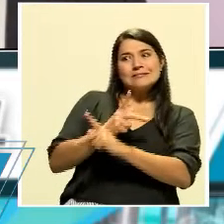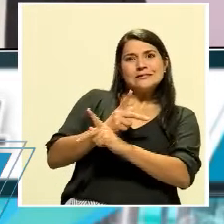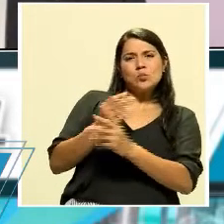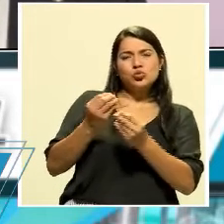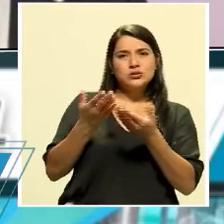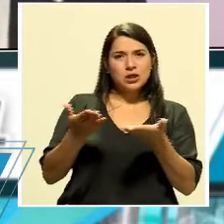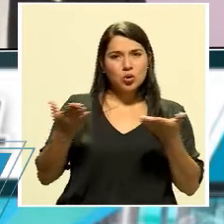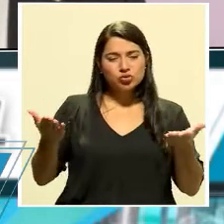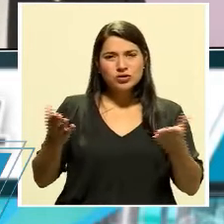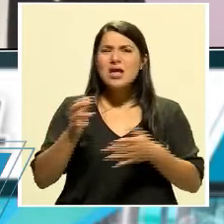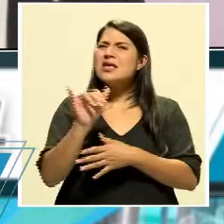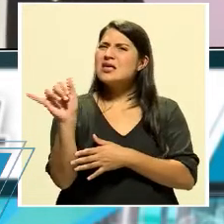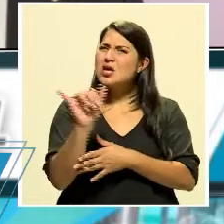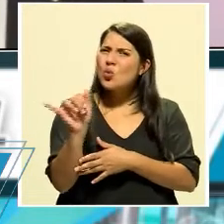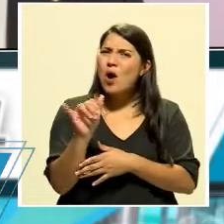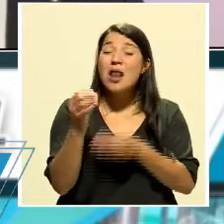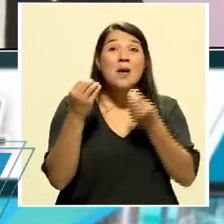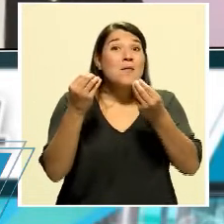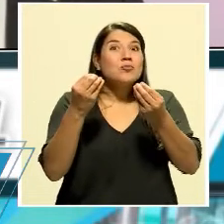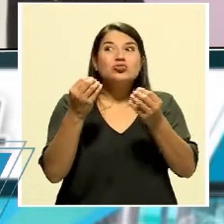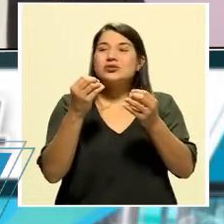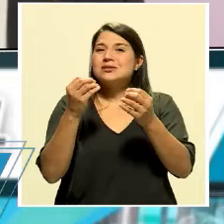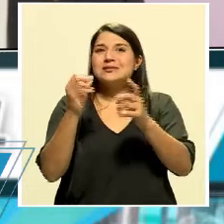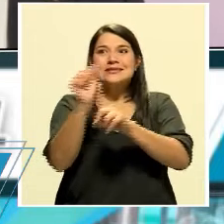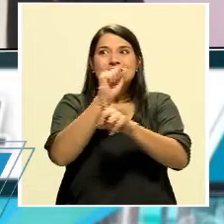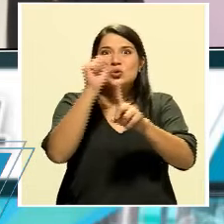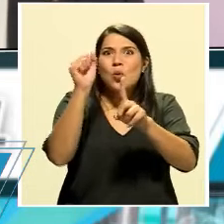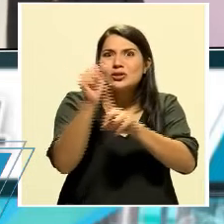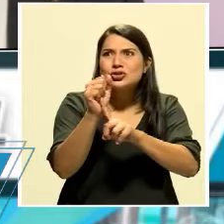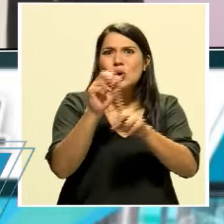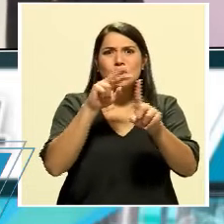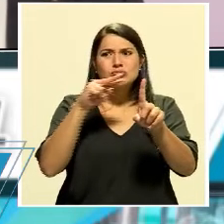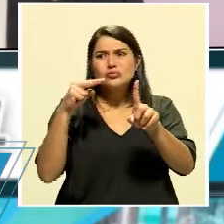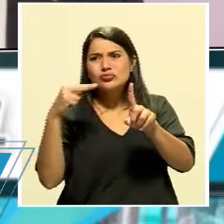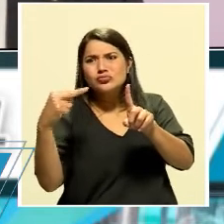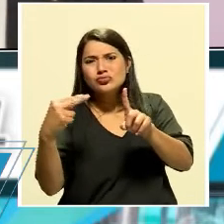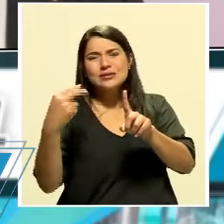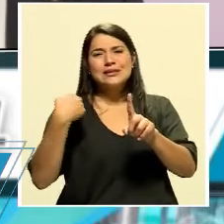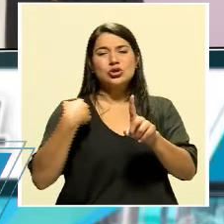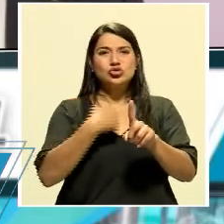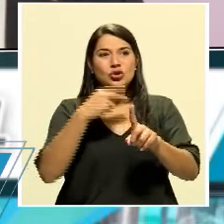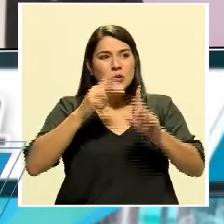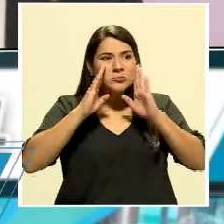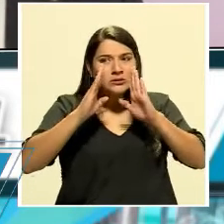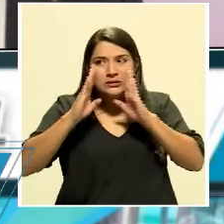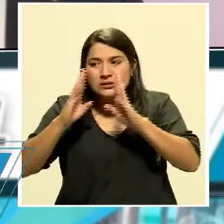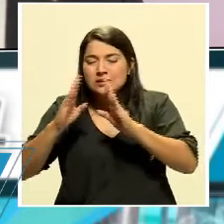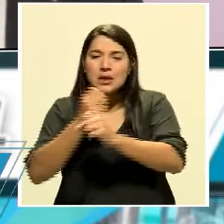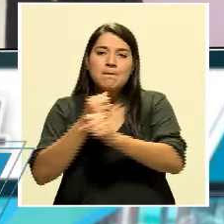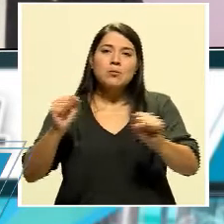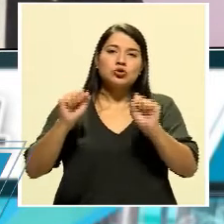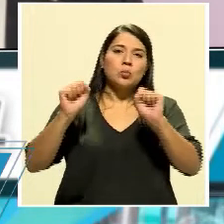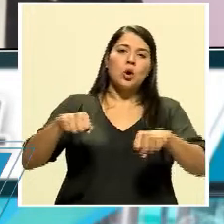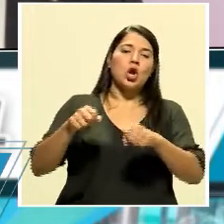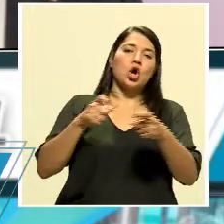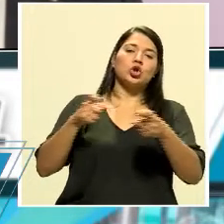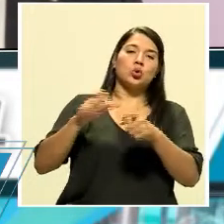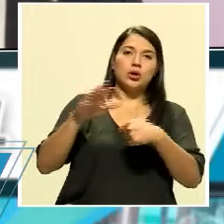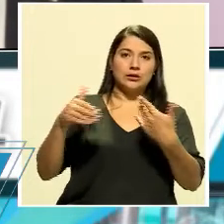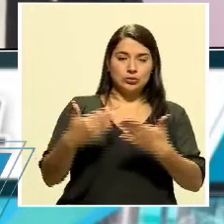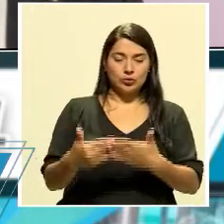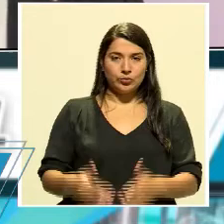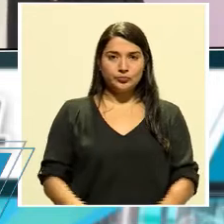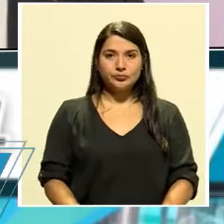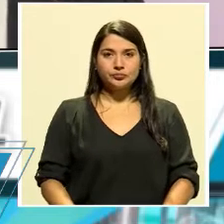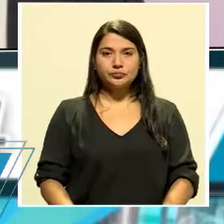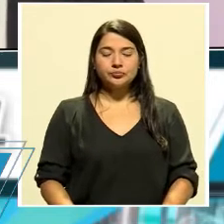igual son demasiadas aristas, son demasiados detalles que hay que estar encima de y eso es imposible tener control de absolutamente todo.